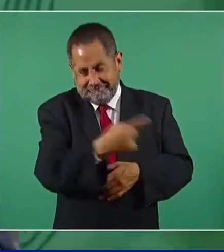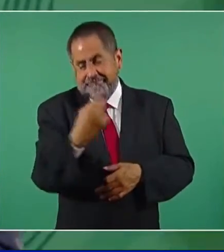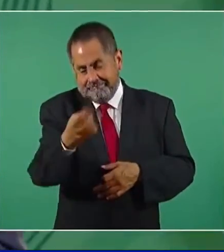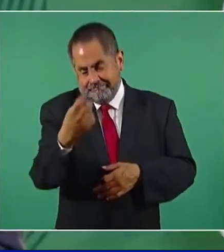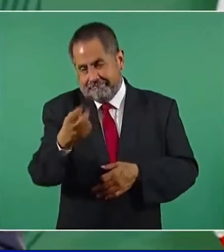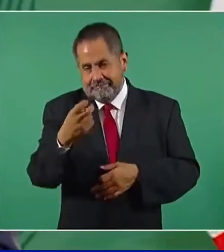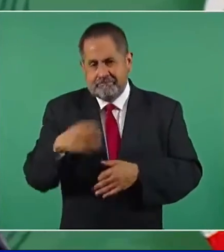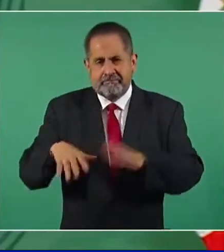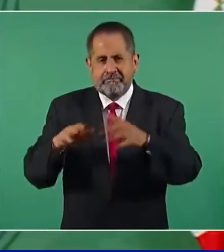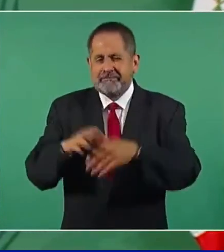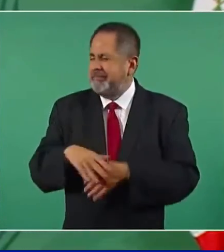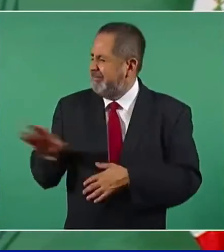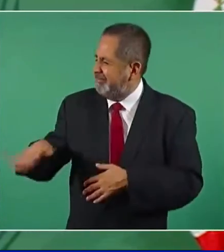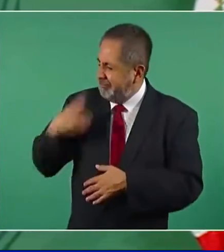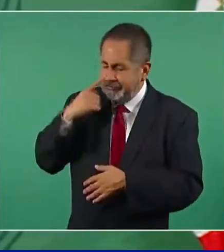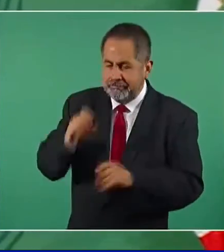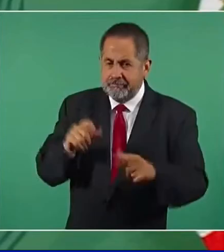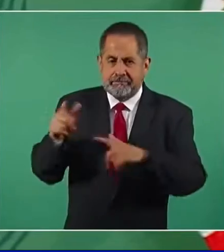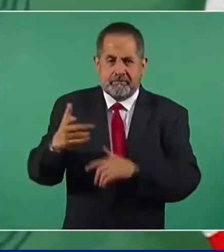¿Por qué no pones...?